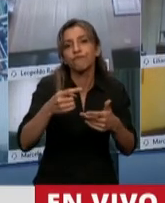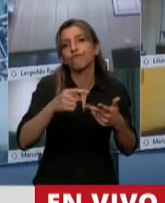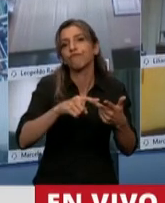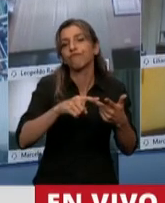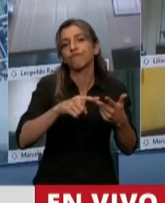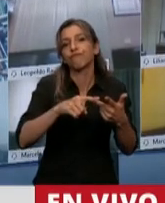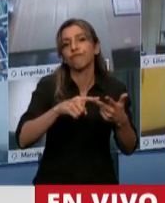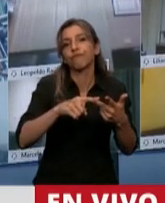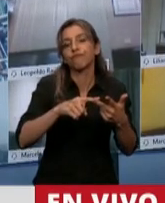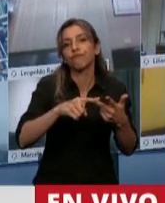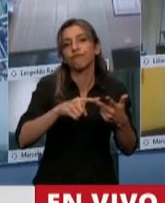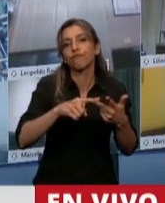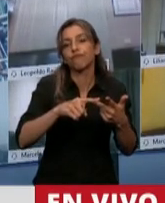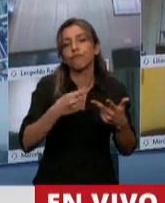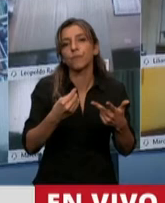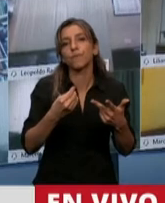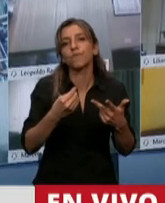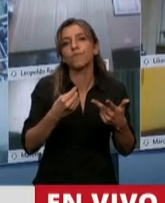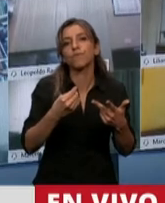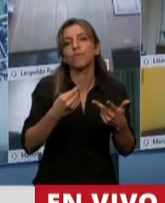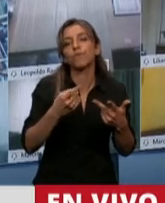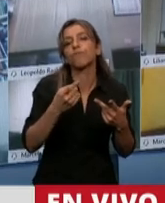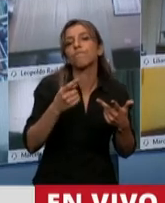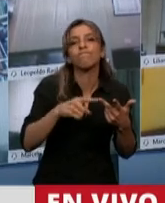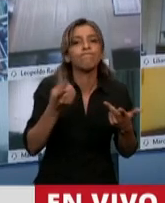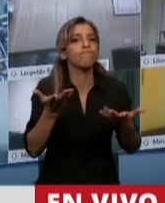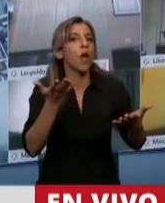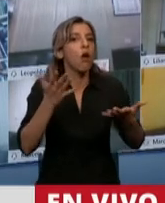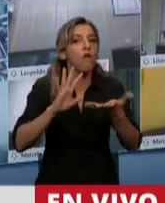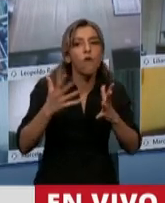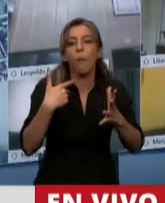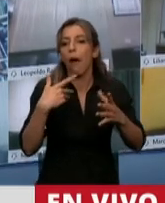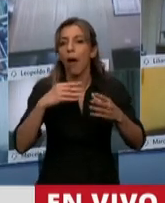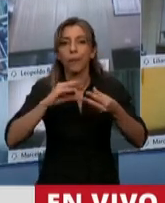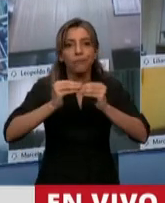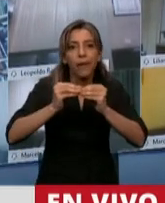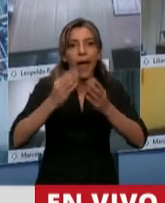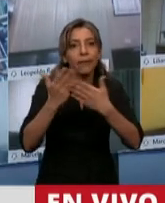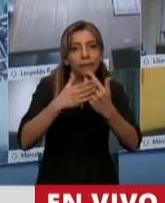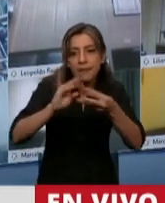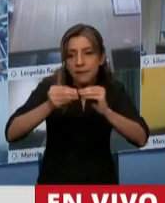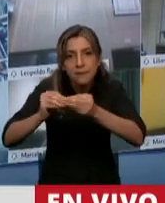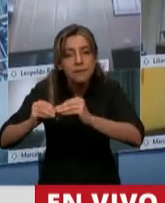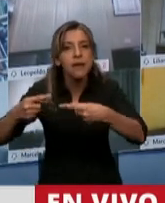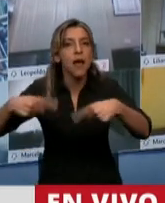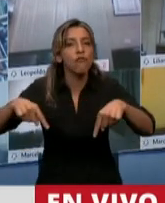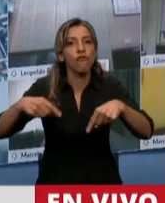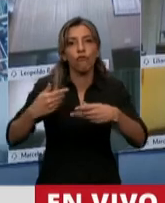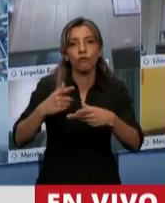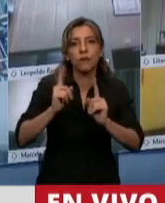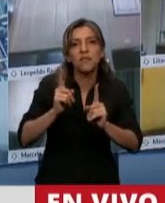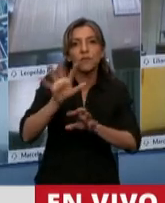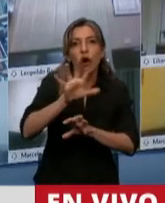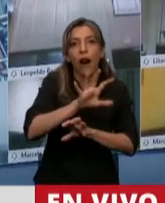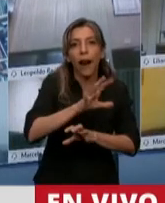con las producciones regionales, con artesanías. Bueno, todo ello está